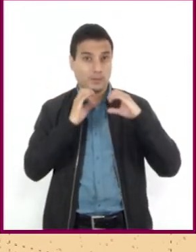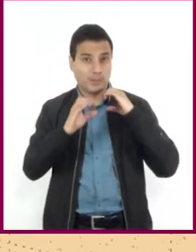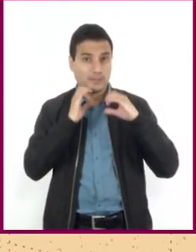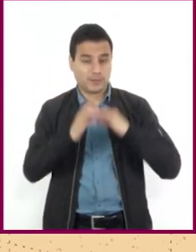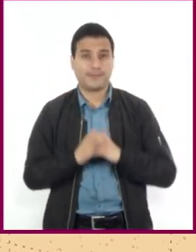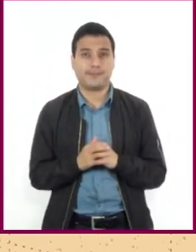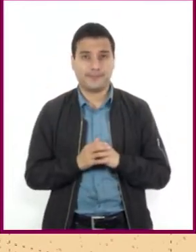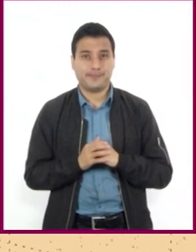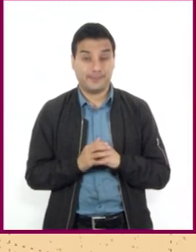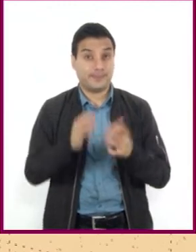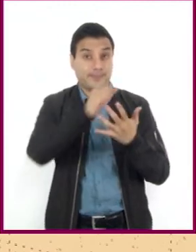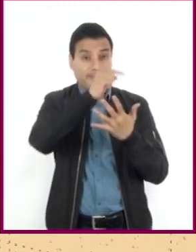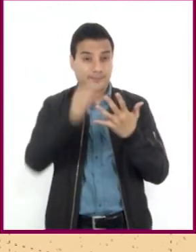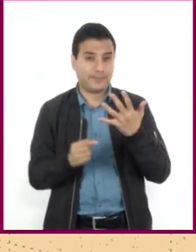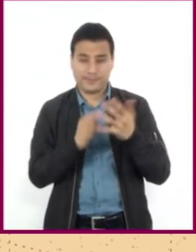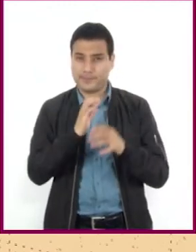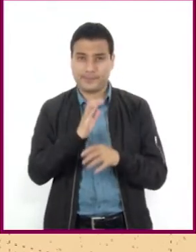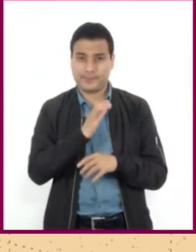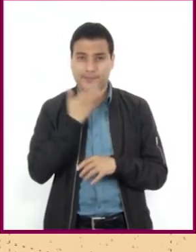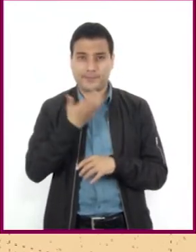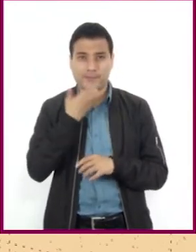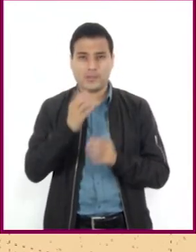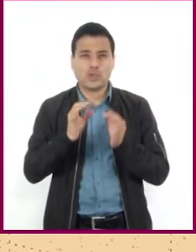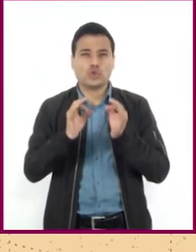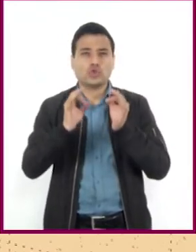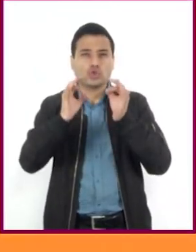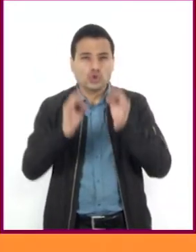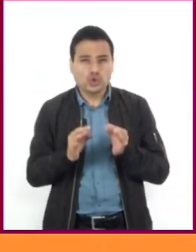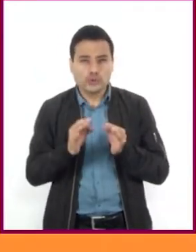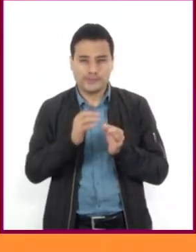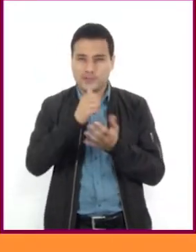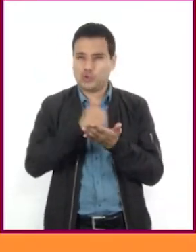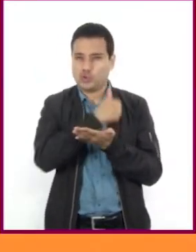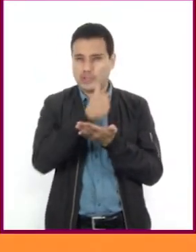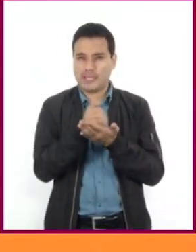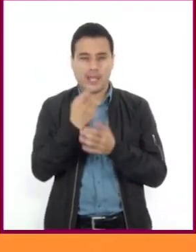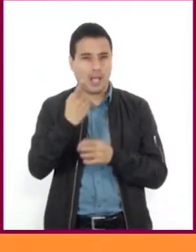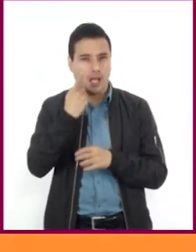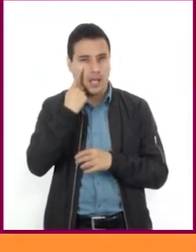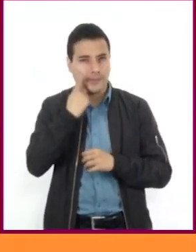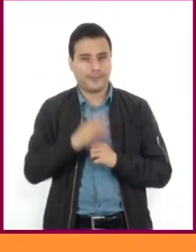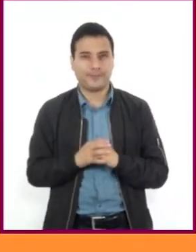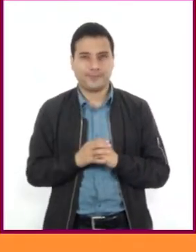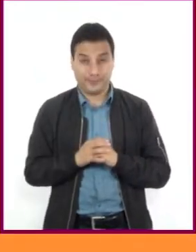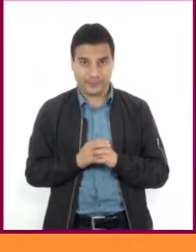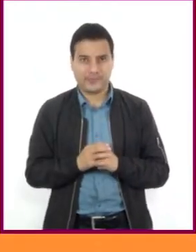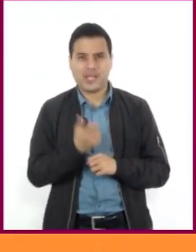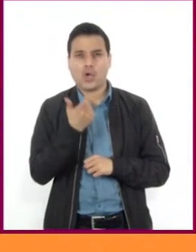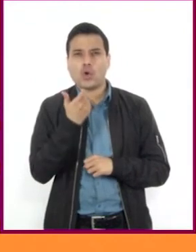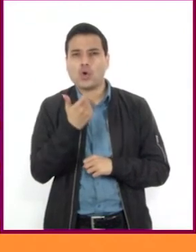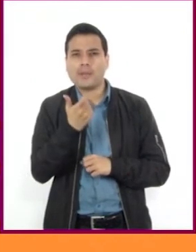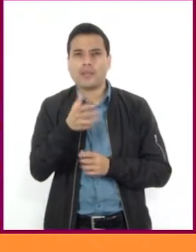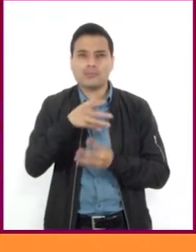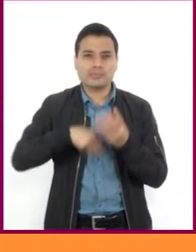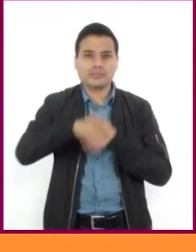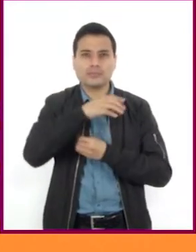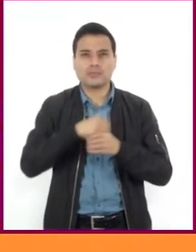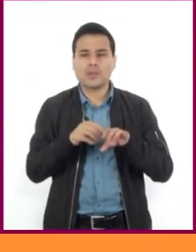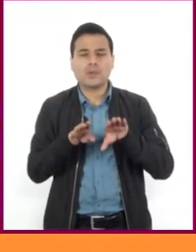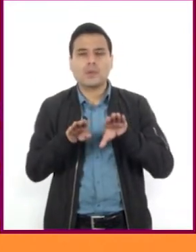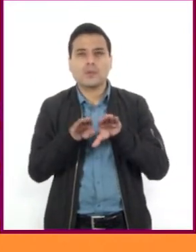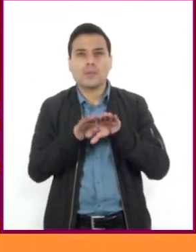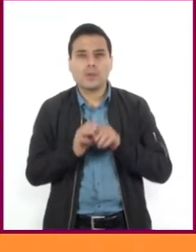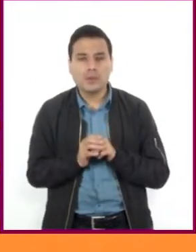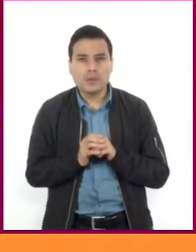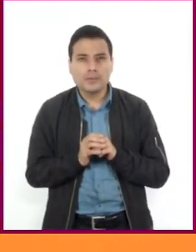que se concentran sobre todo en las localidades urbanas. De hecho, la economía de Baja California Sur se basa principalmente